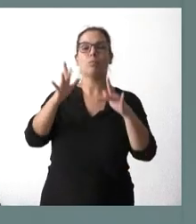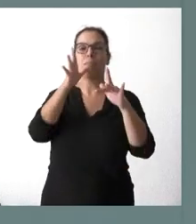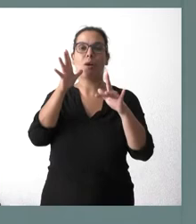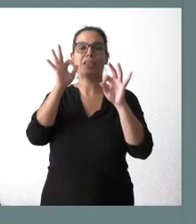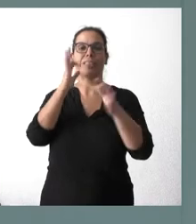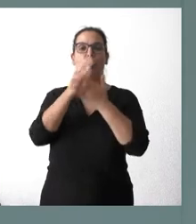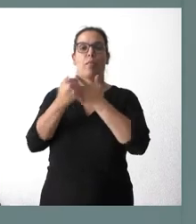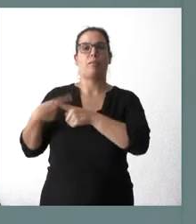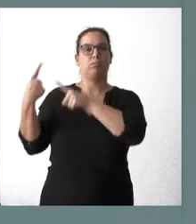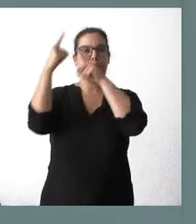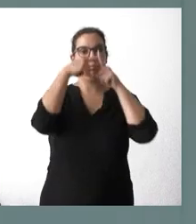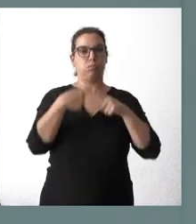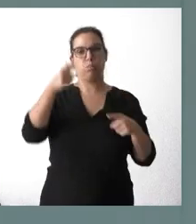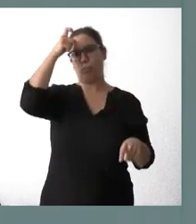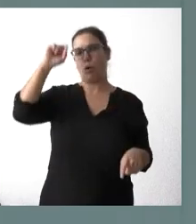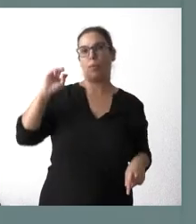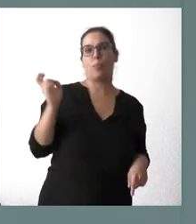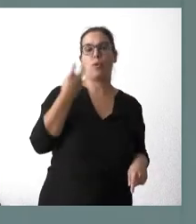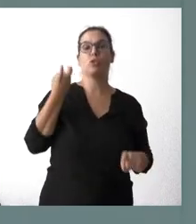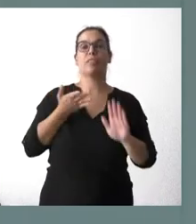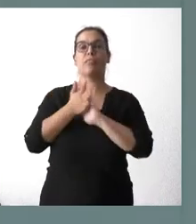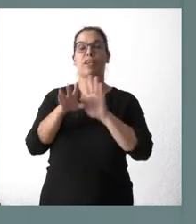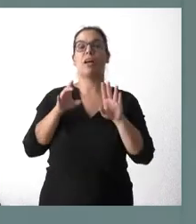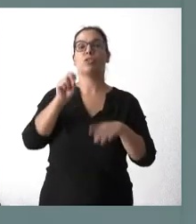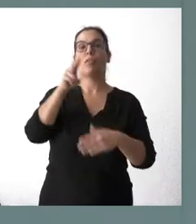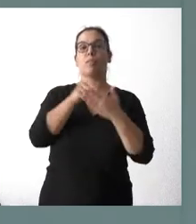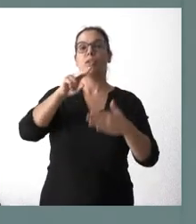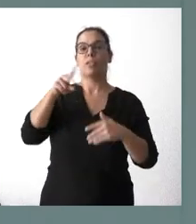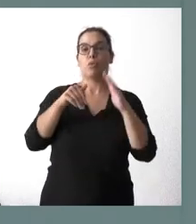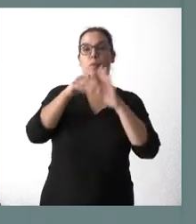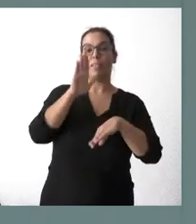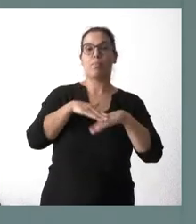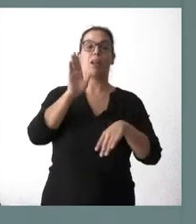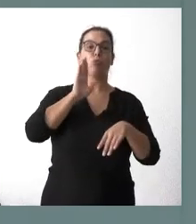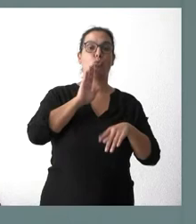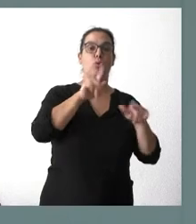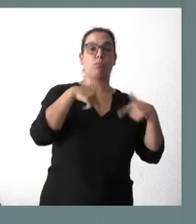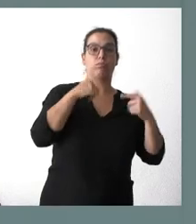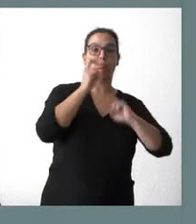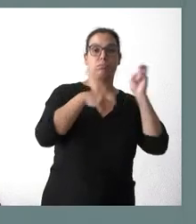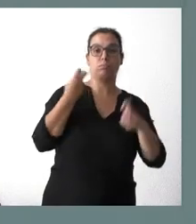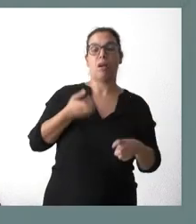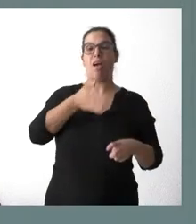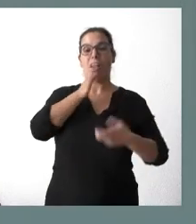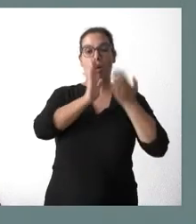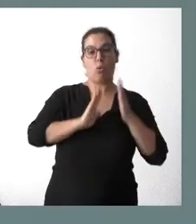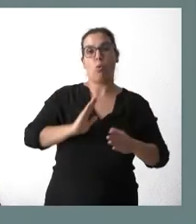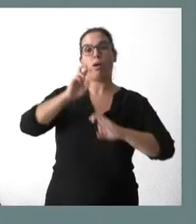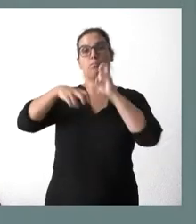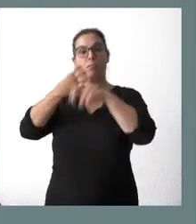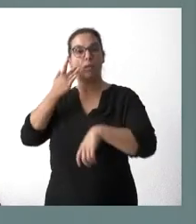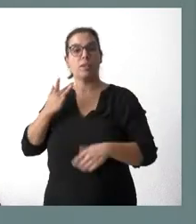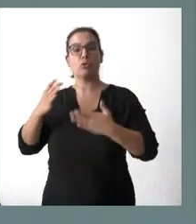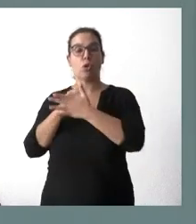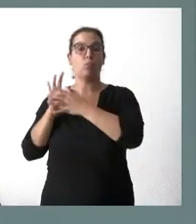autónoma en varios municipios. Por tanto, más de 11 millones de euros tanto para la recogida de residuos, el abastecimiento de agua, el tratamiento de agua, actuaciones todas ellas